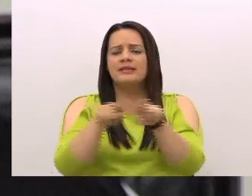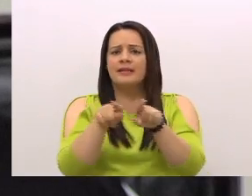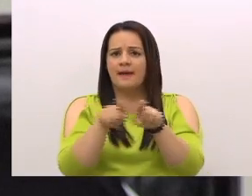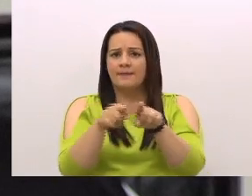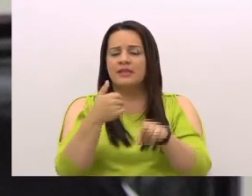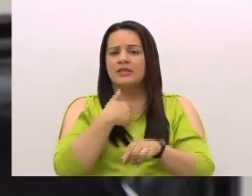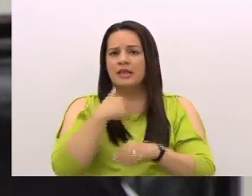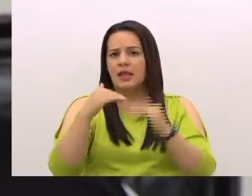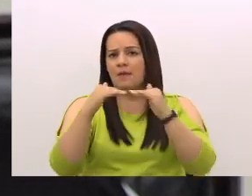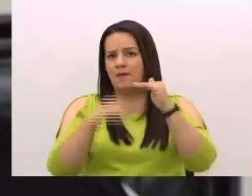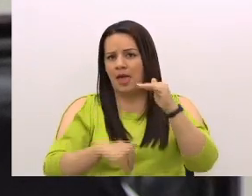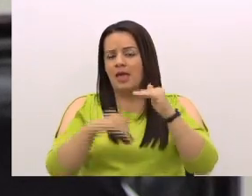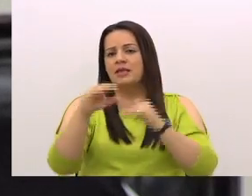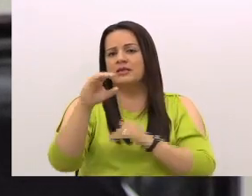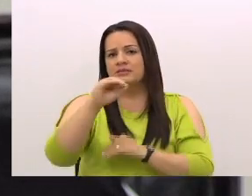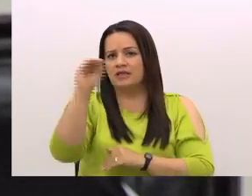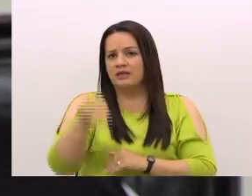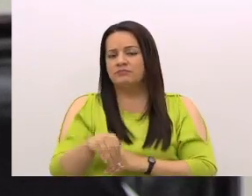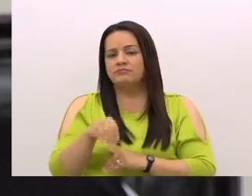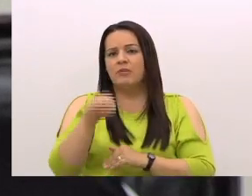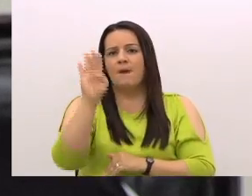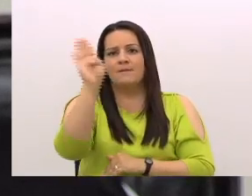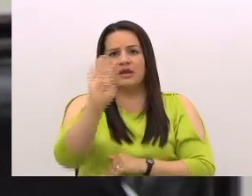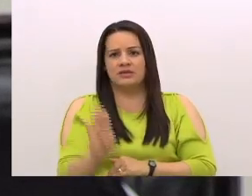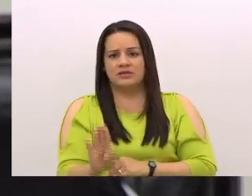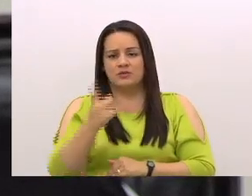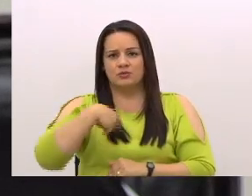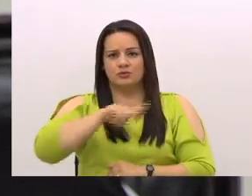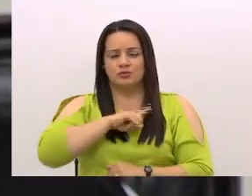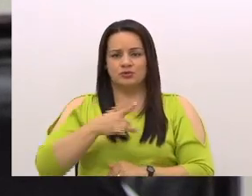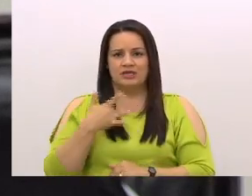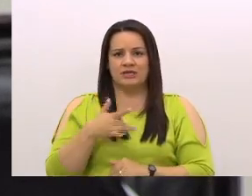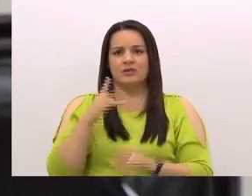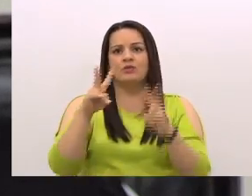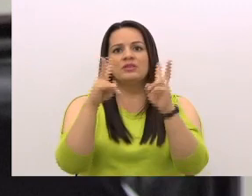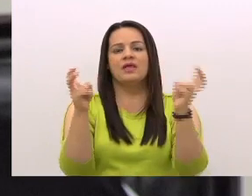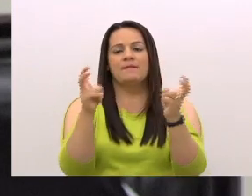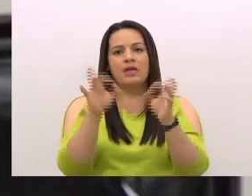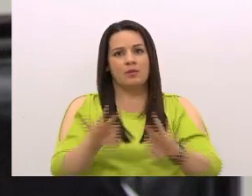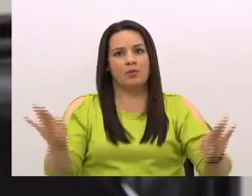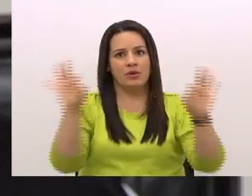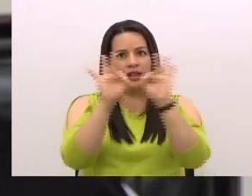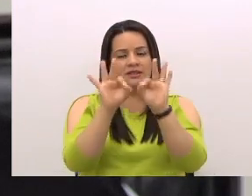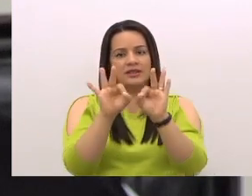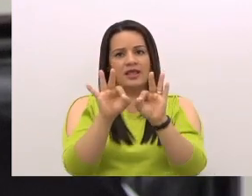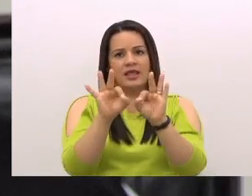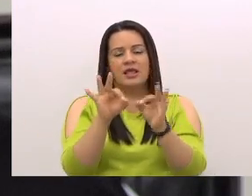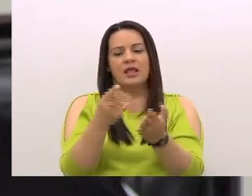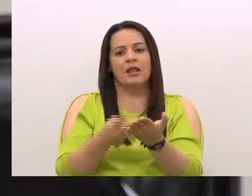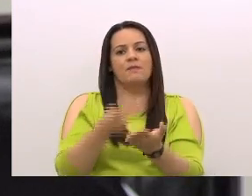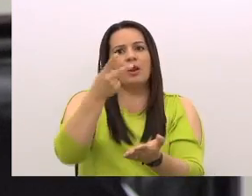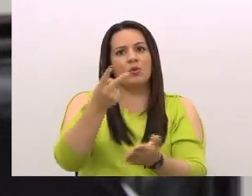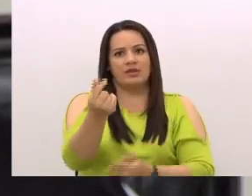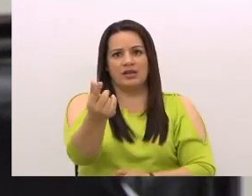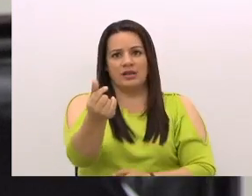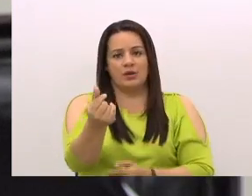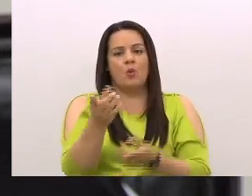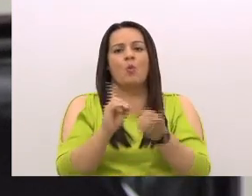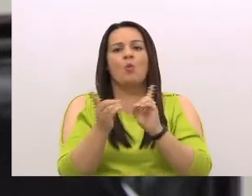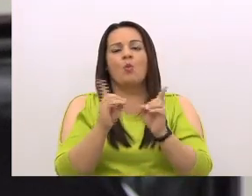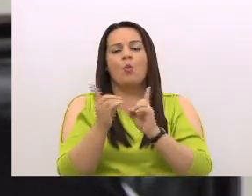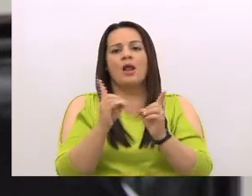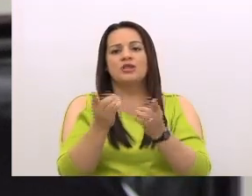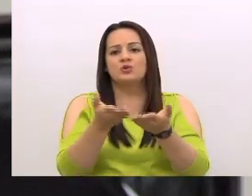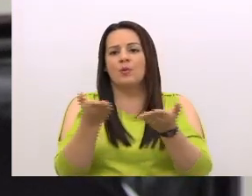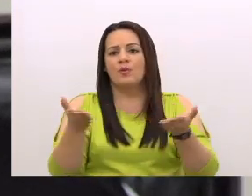Brasil, nosotros sentimos que hay un tema muy importante, cuál es el costo del dinero y cuáles son los componentes que entran en el